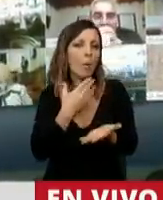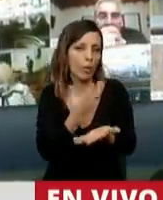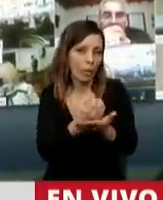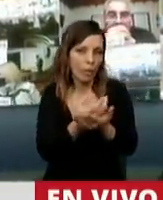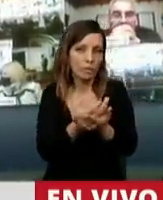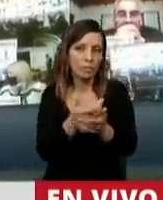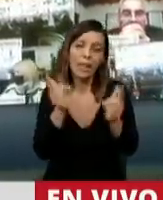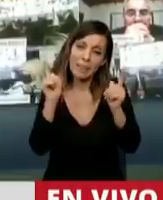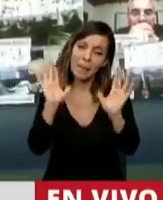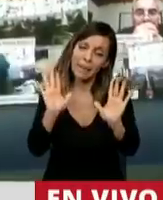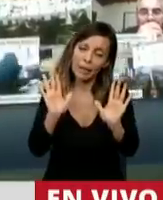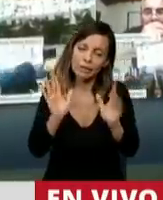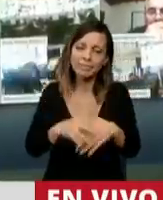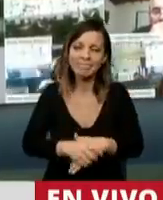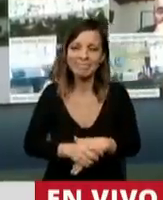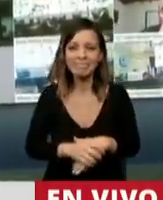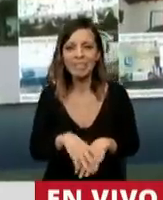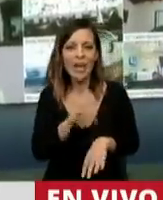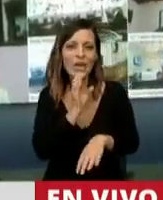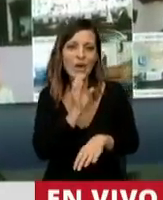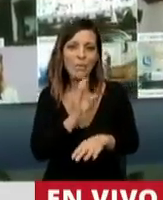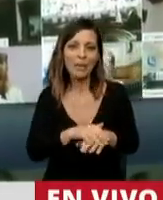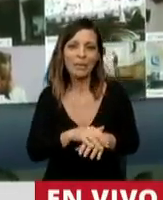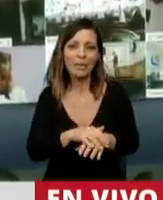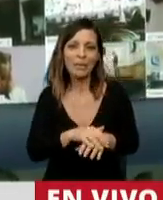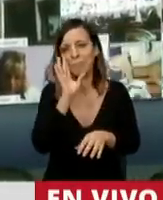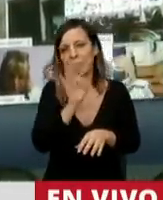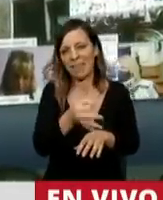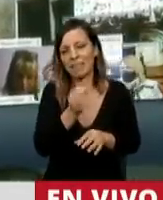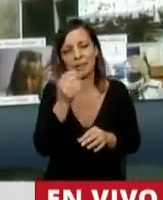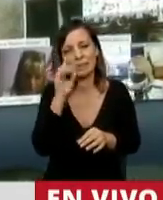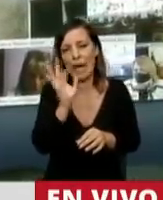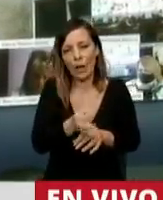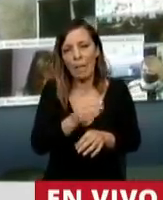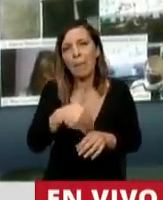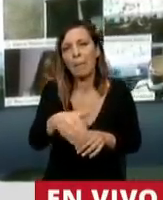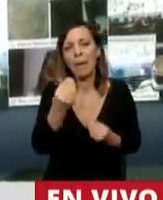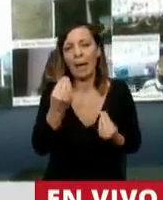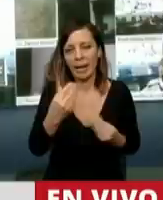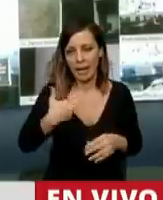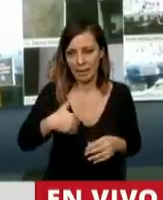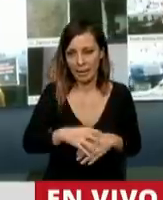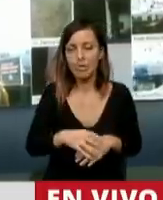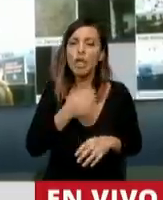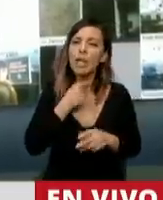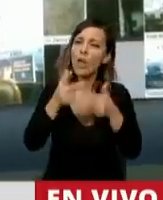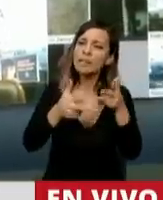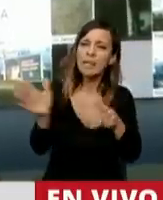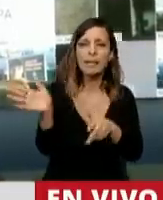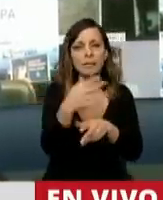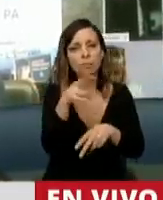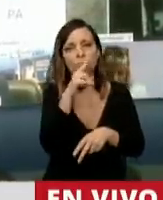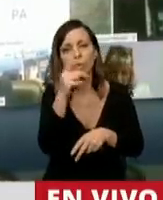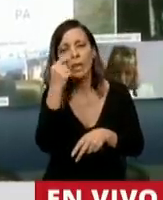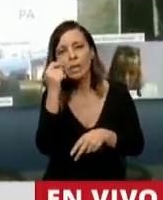También. Bien, divertidos, por cierto. Y bastante predictivos respecto a lo que iba a pasar en la Argentina. Quiero decirles a todos y todas que después